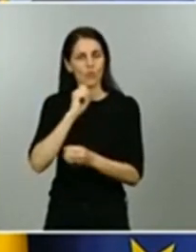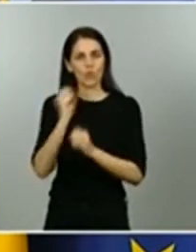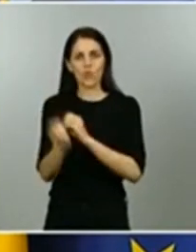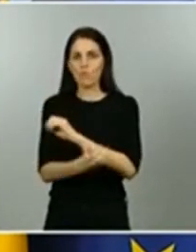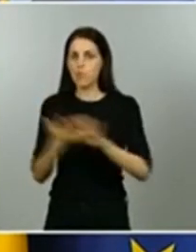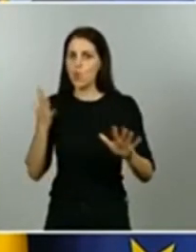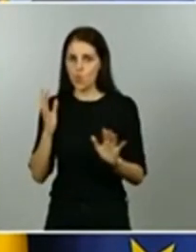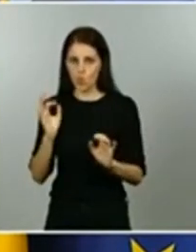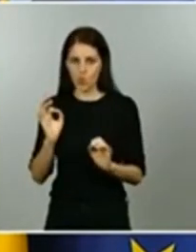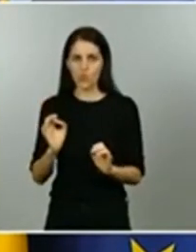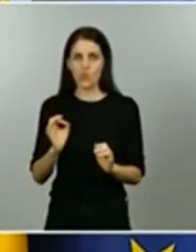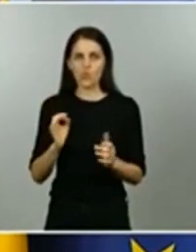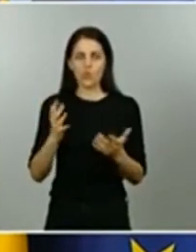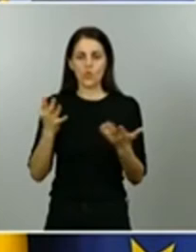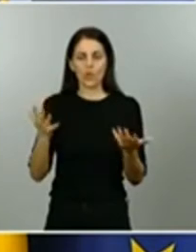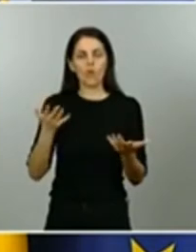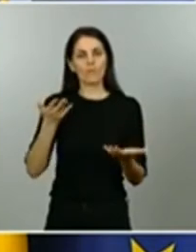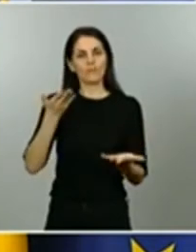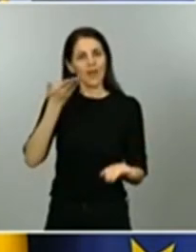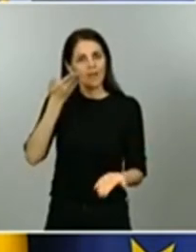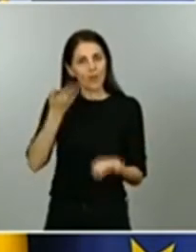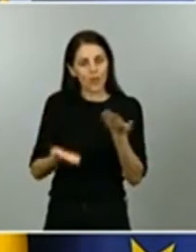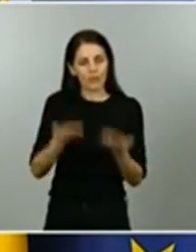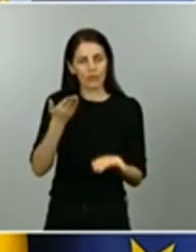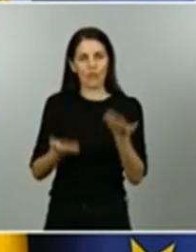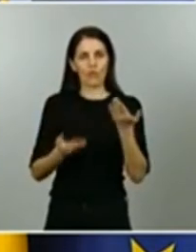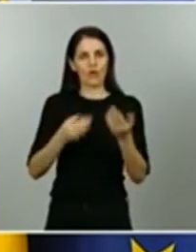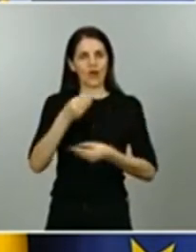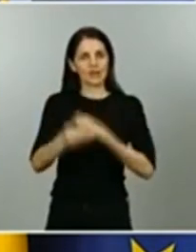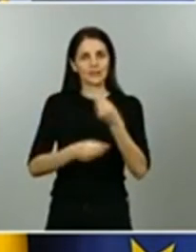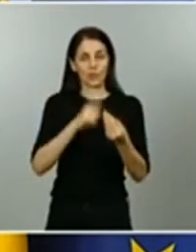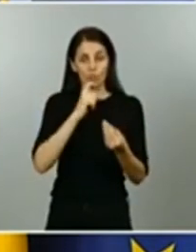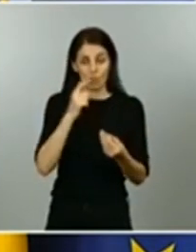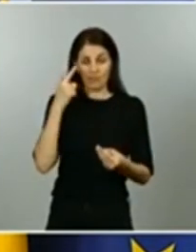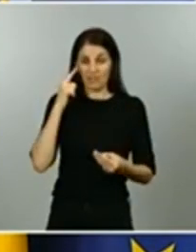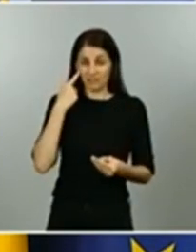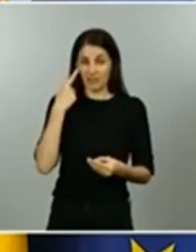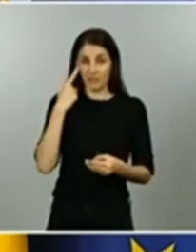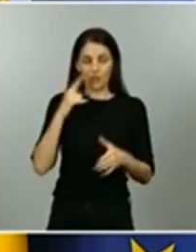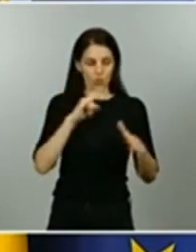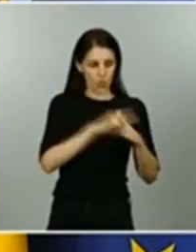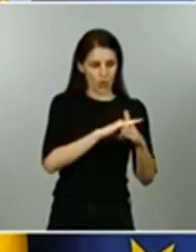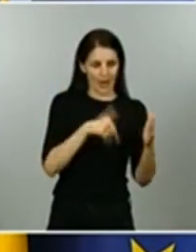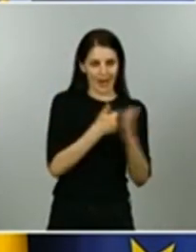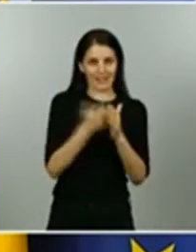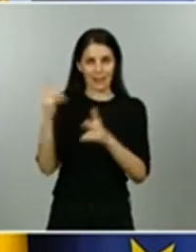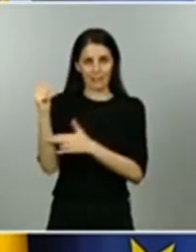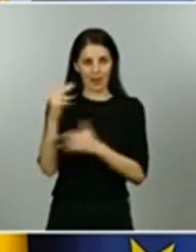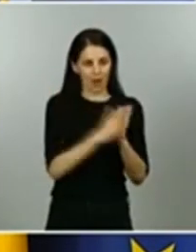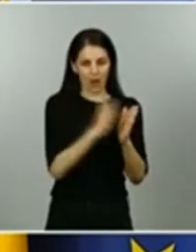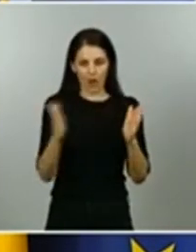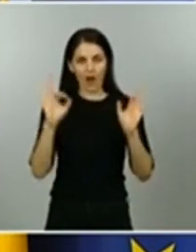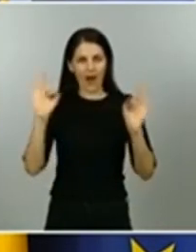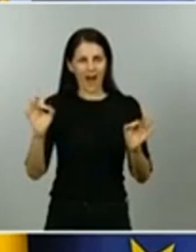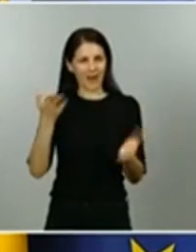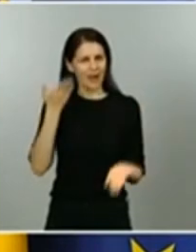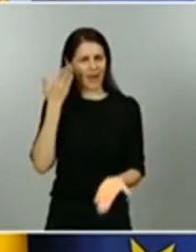evaluación se ha hecho entre el lunes y hoy viernes sabiendo que muchas de las